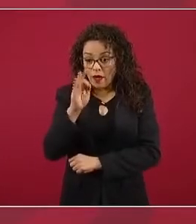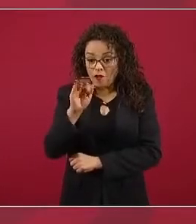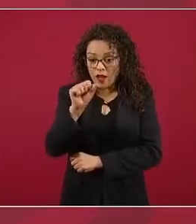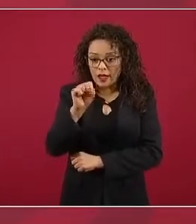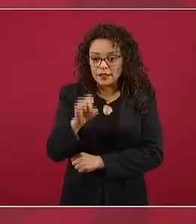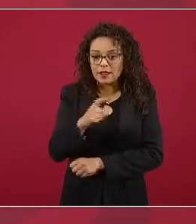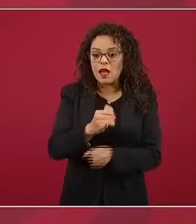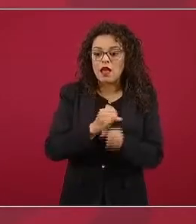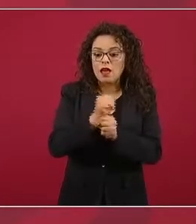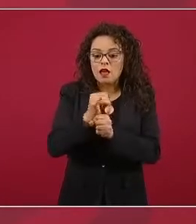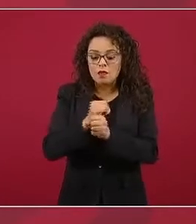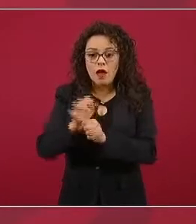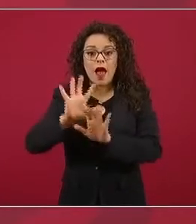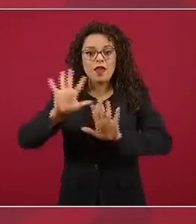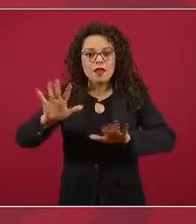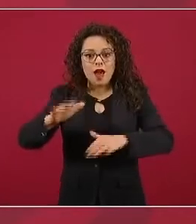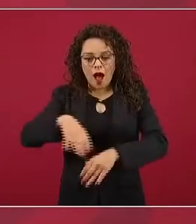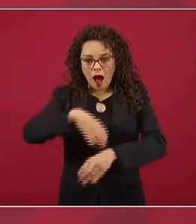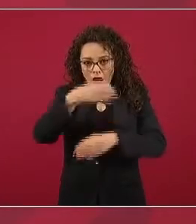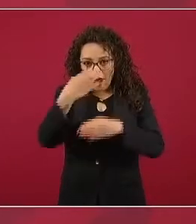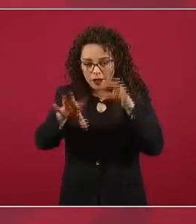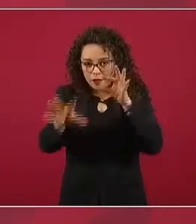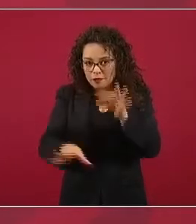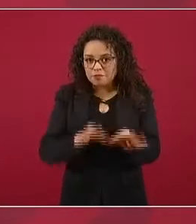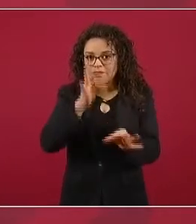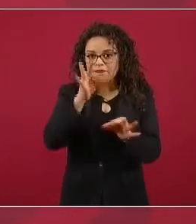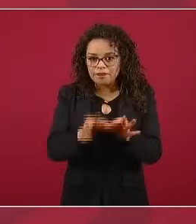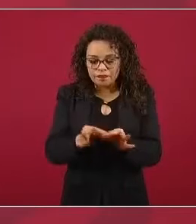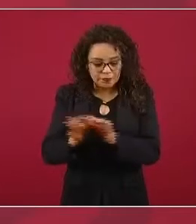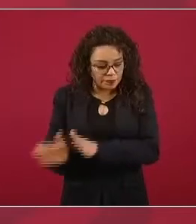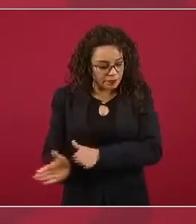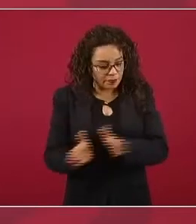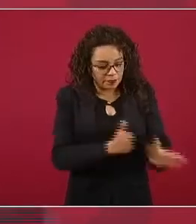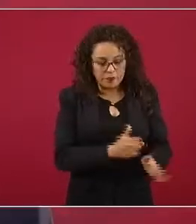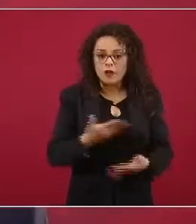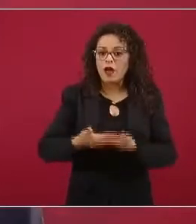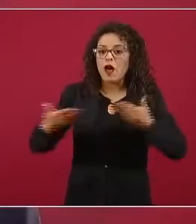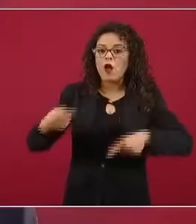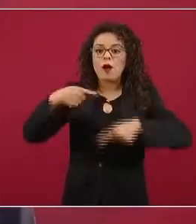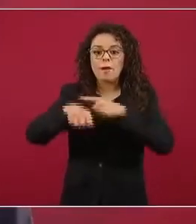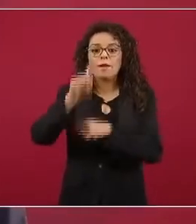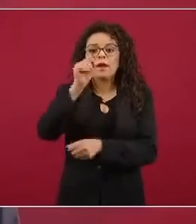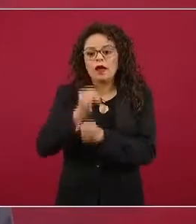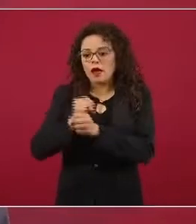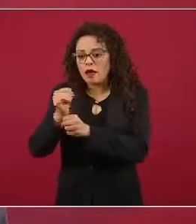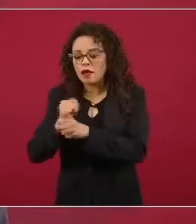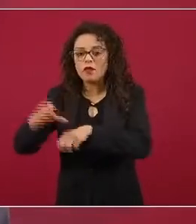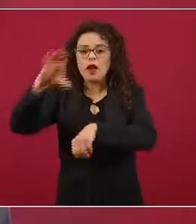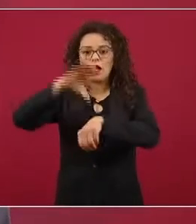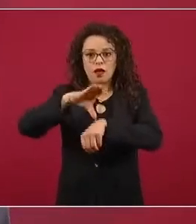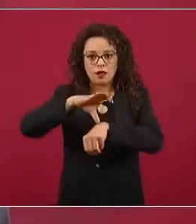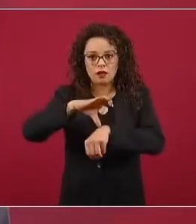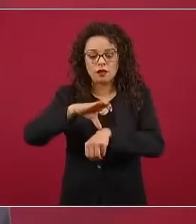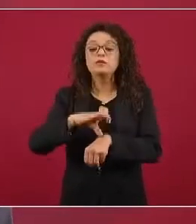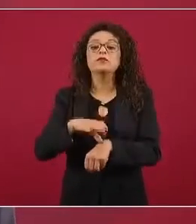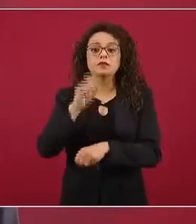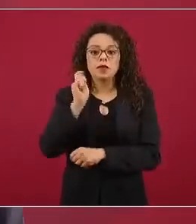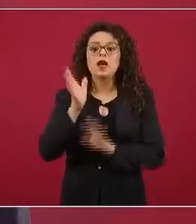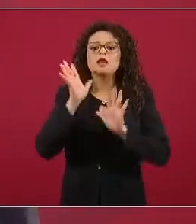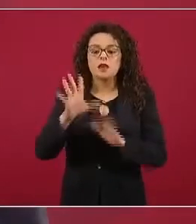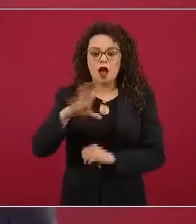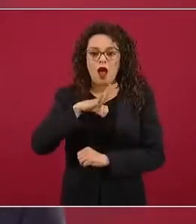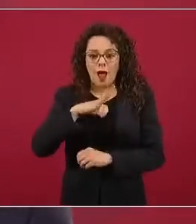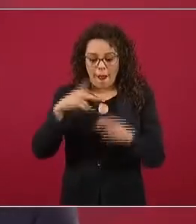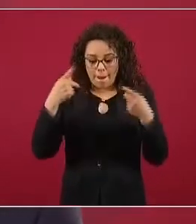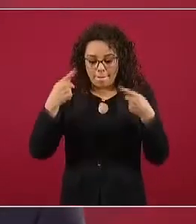investigación preclínica, viene la investigación clínica. Ahora sí están involucradas personas, sujetos humanos.